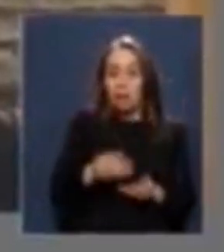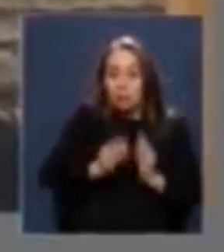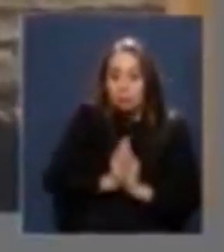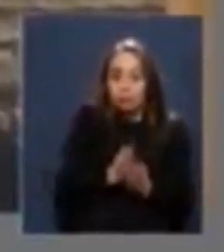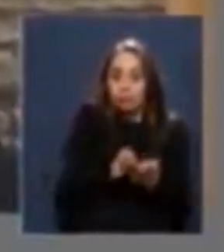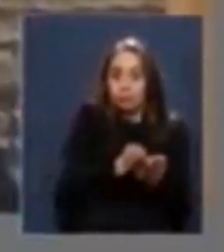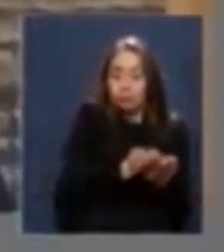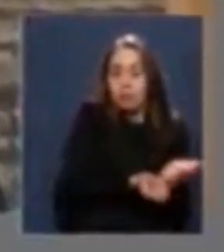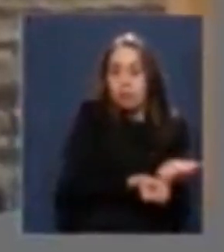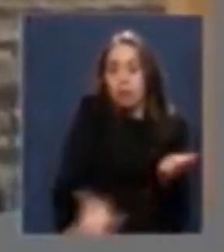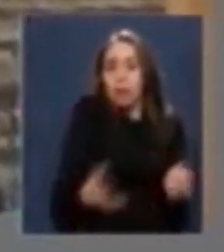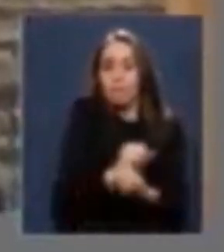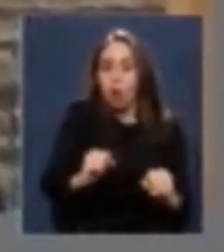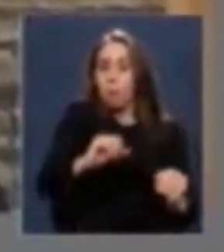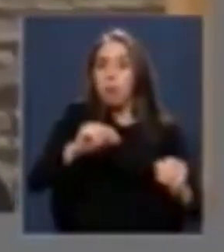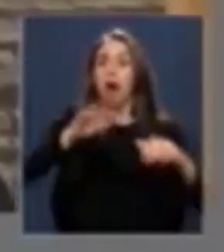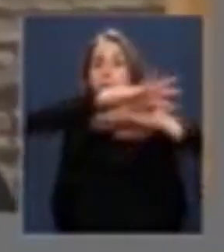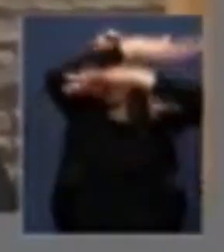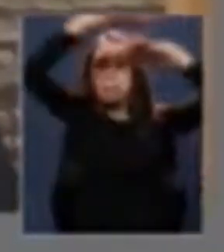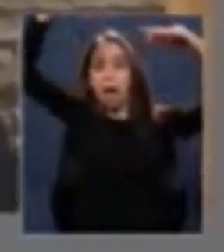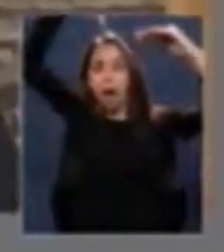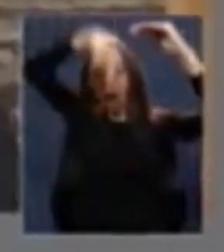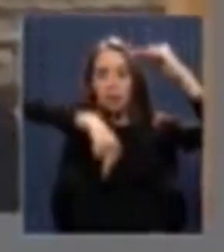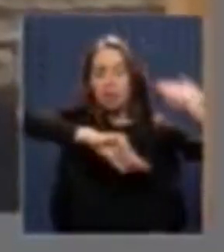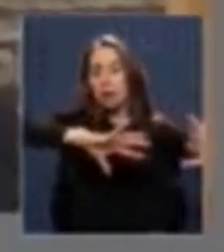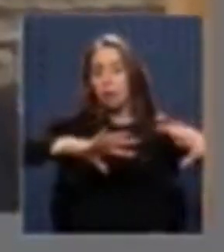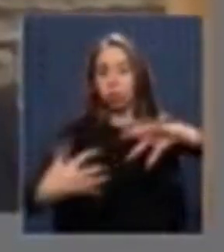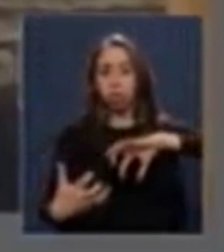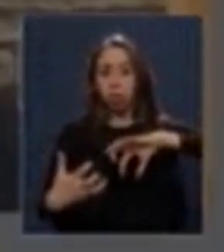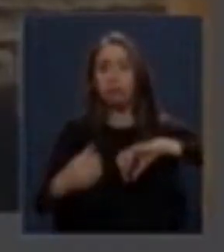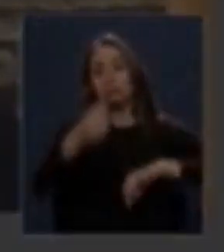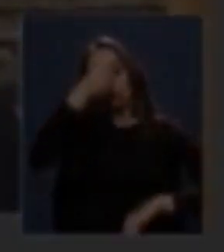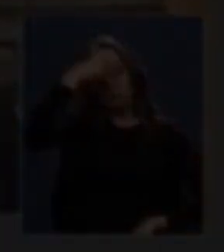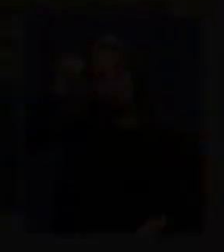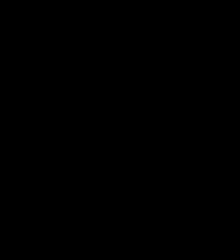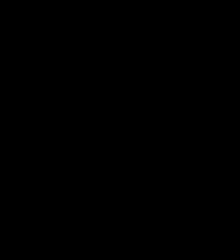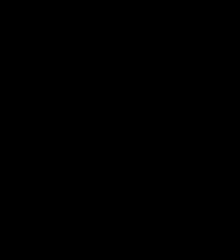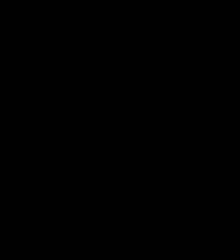destructiva. He dicho, señor presidente, muchas gracias.